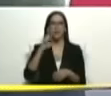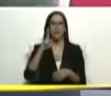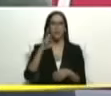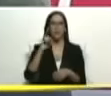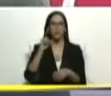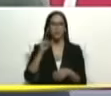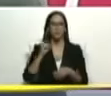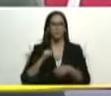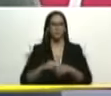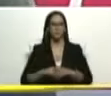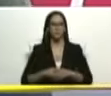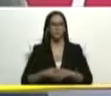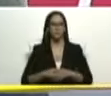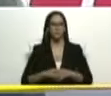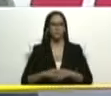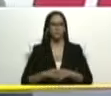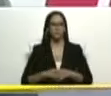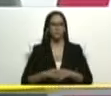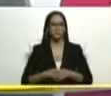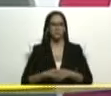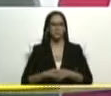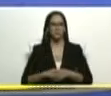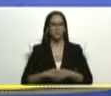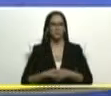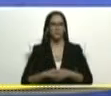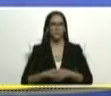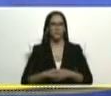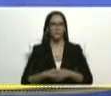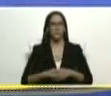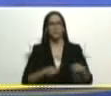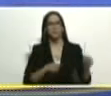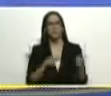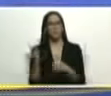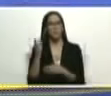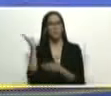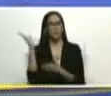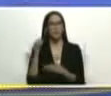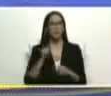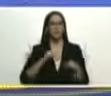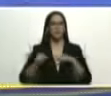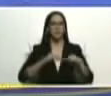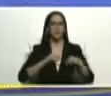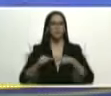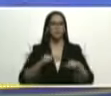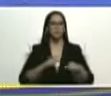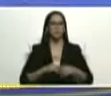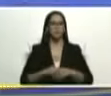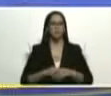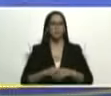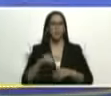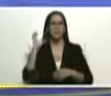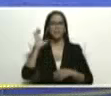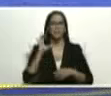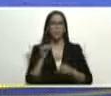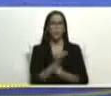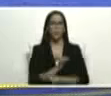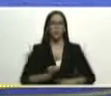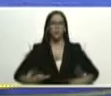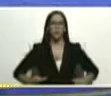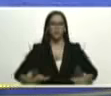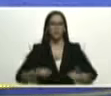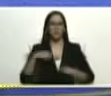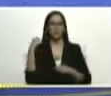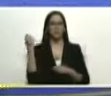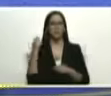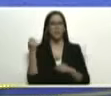mañana se van se mudan para allá y de allá dirigen para el estado portuguesa los llanos de